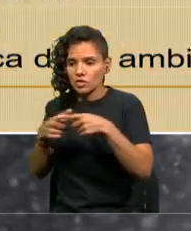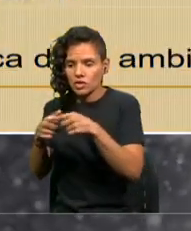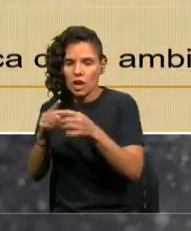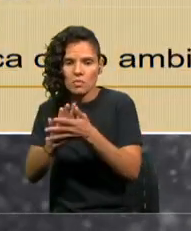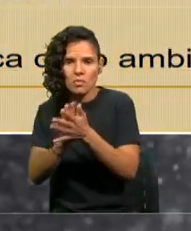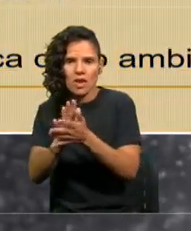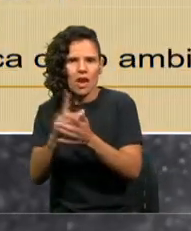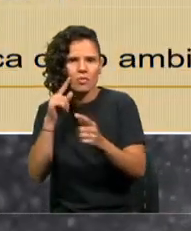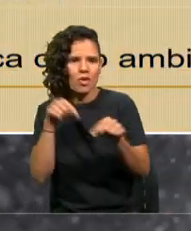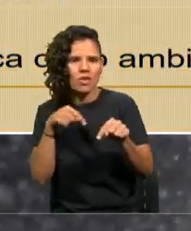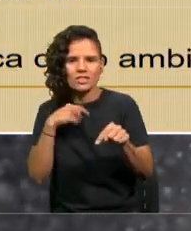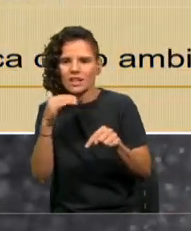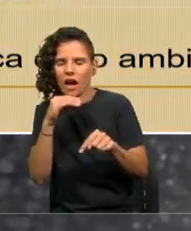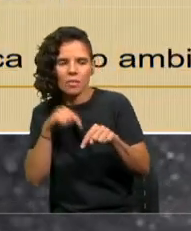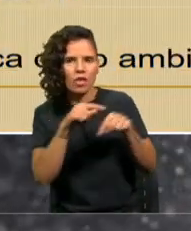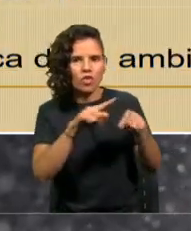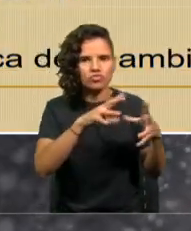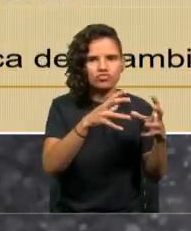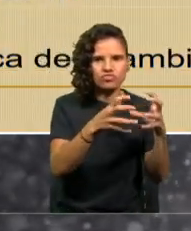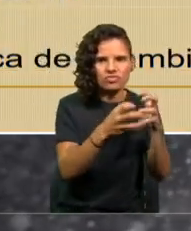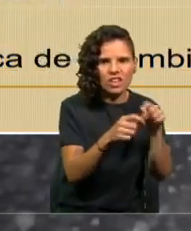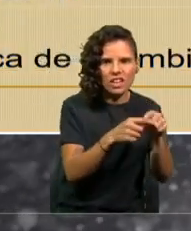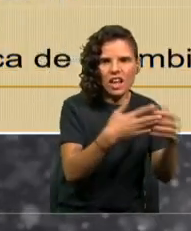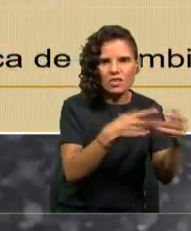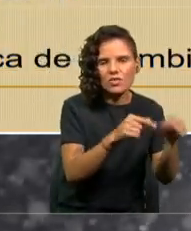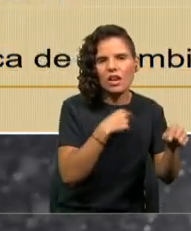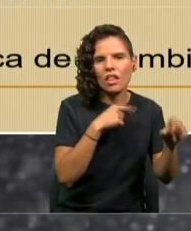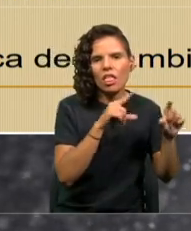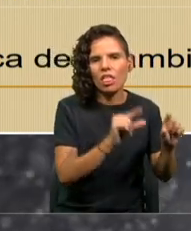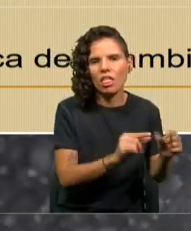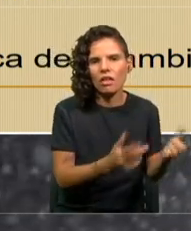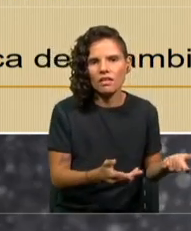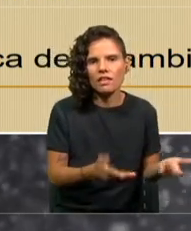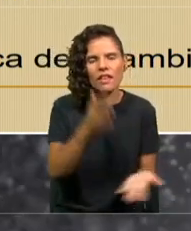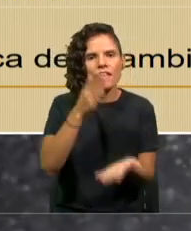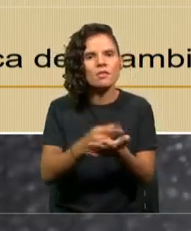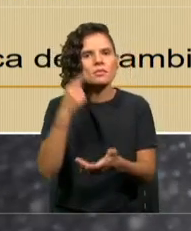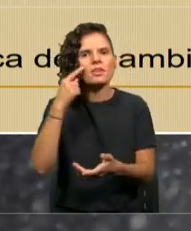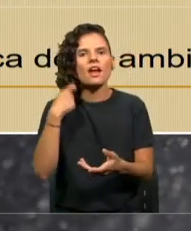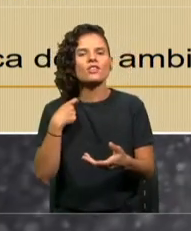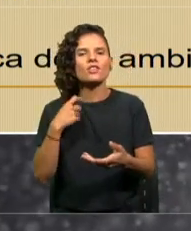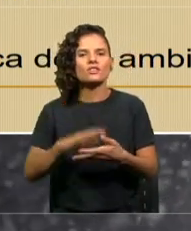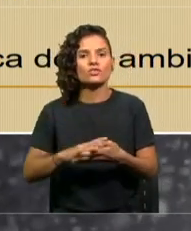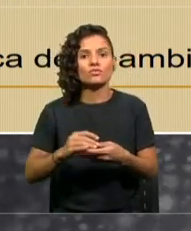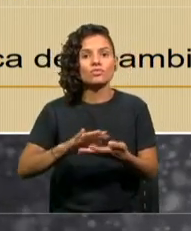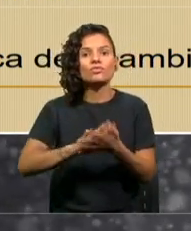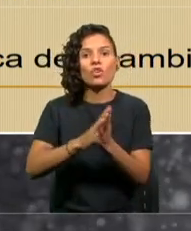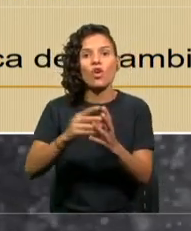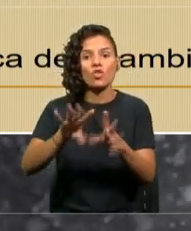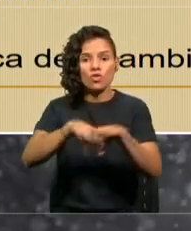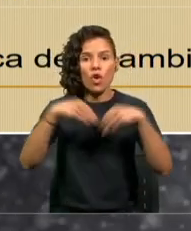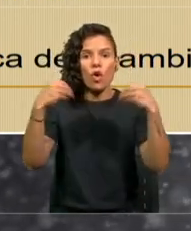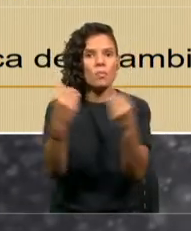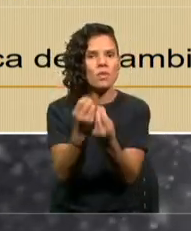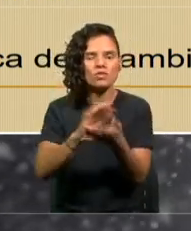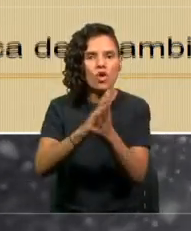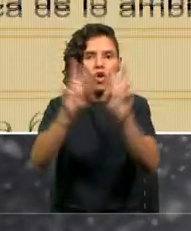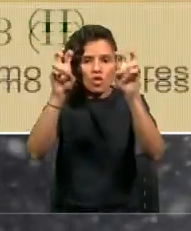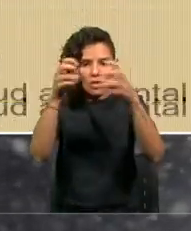climático. Por lo tanto, hay que mirar el tema de forma holística, el tema de forma ética.